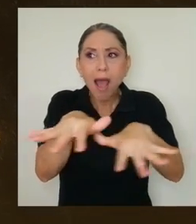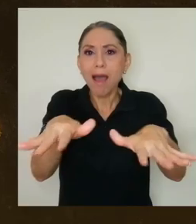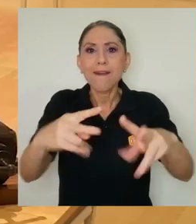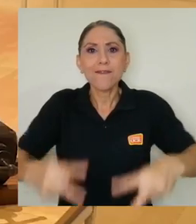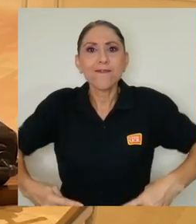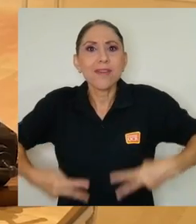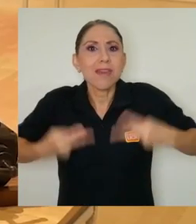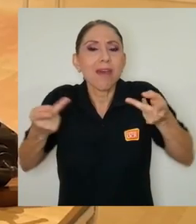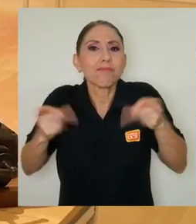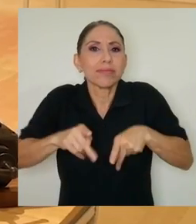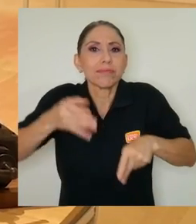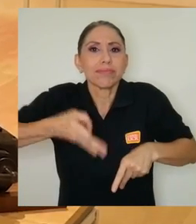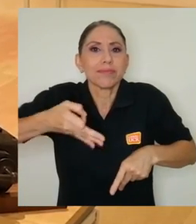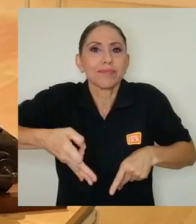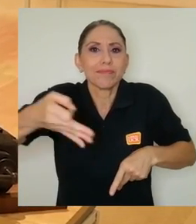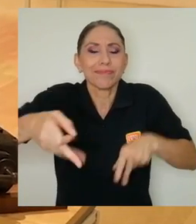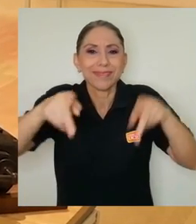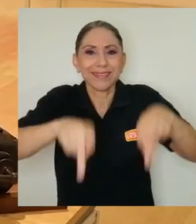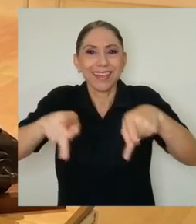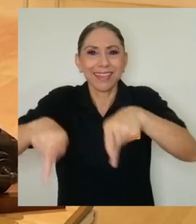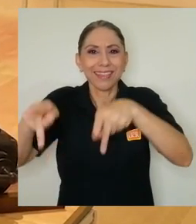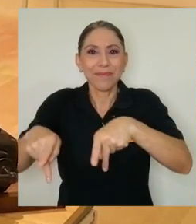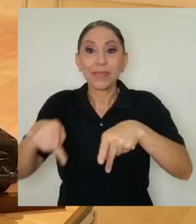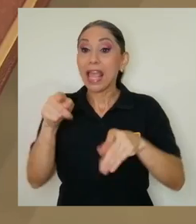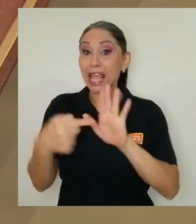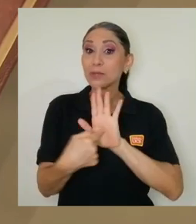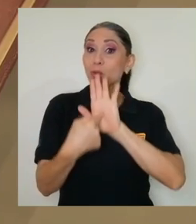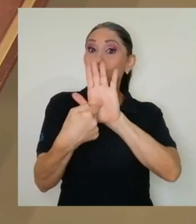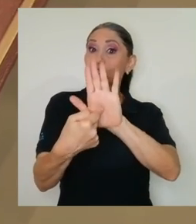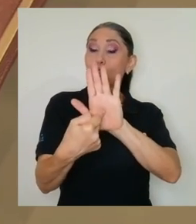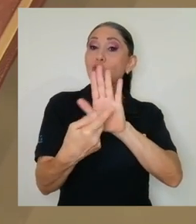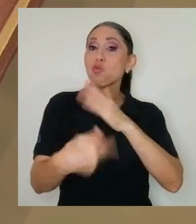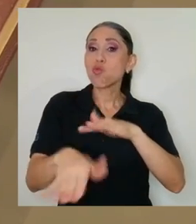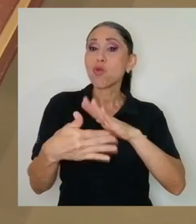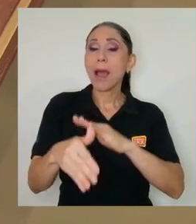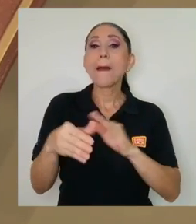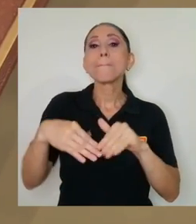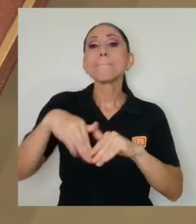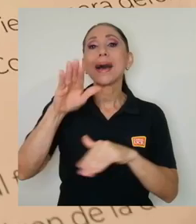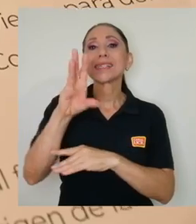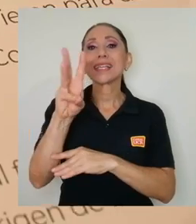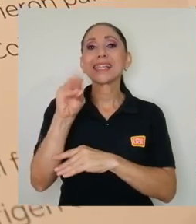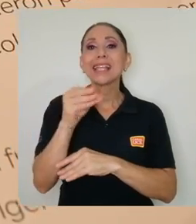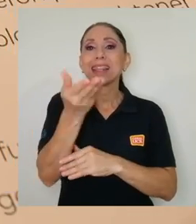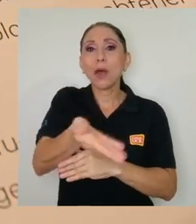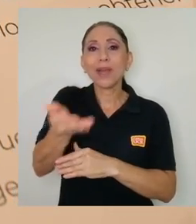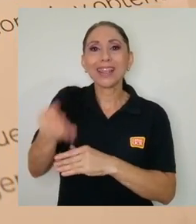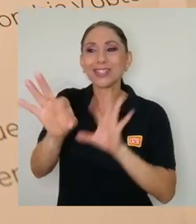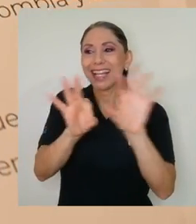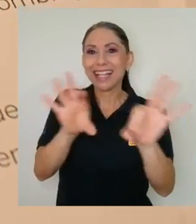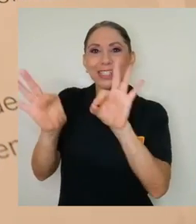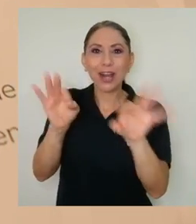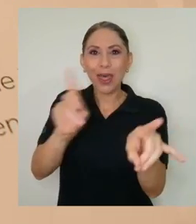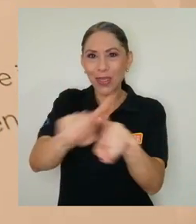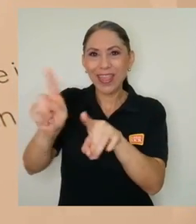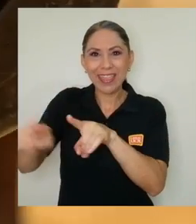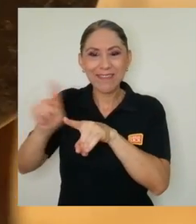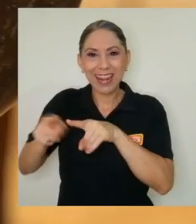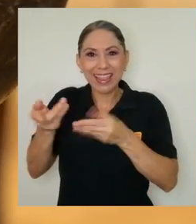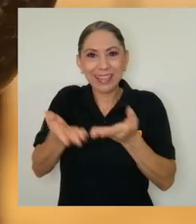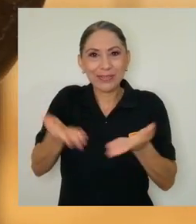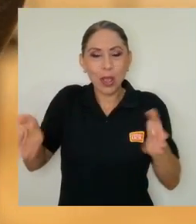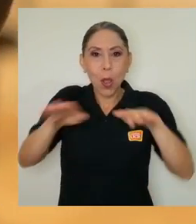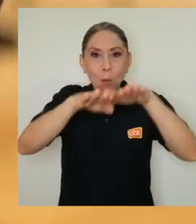cotidiana de la gente la exposición muestra más de 60 objetos seleccionados de las colecciones del museo nacional